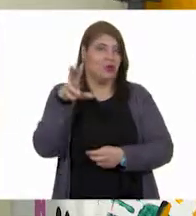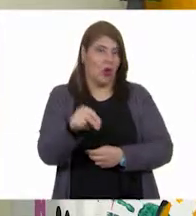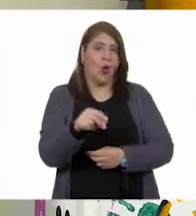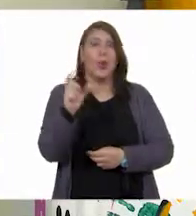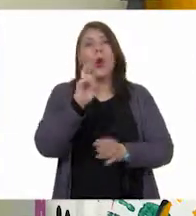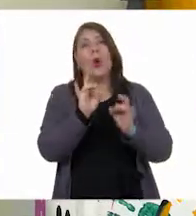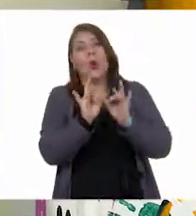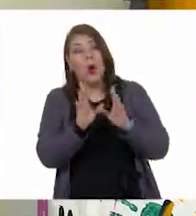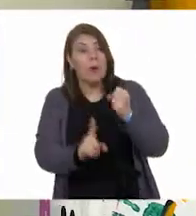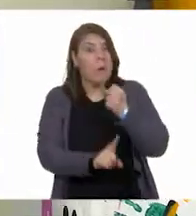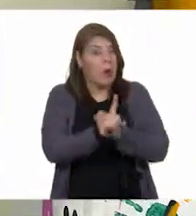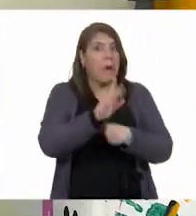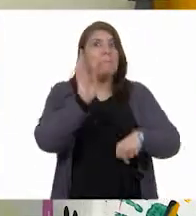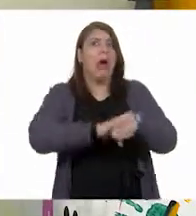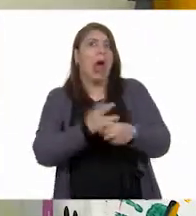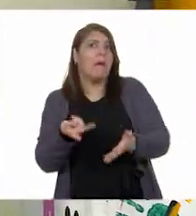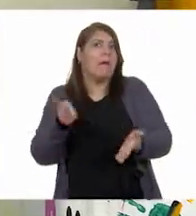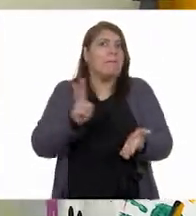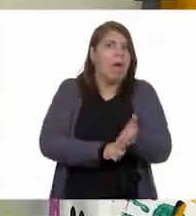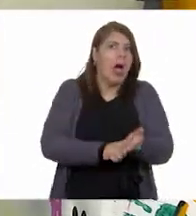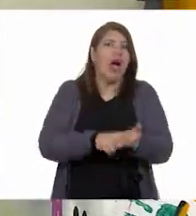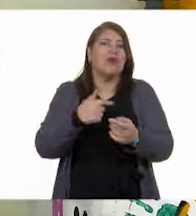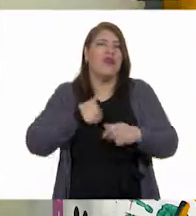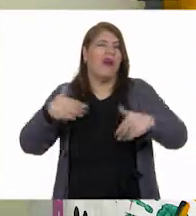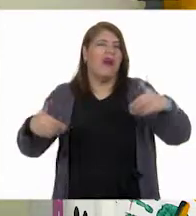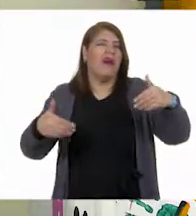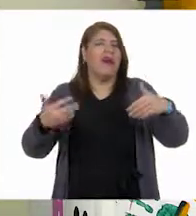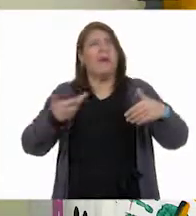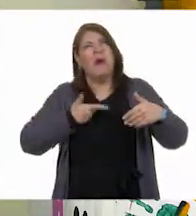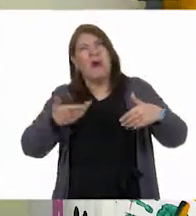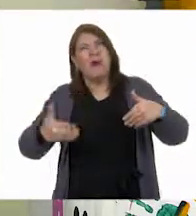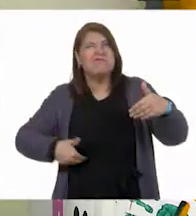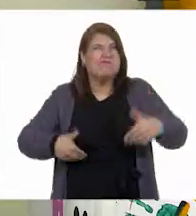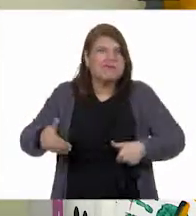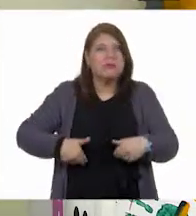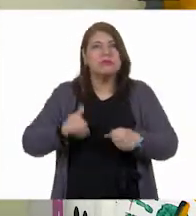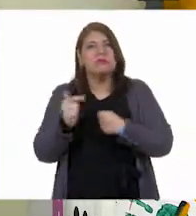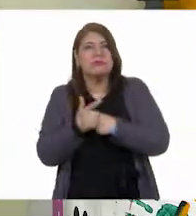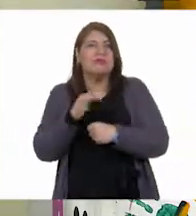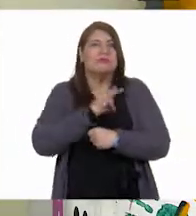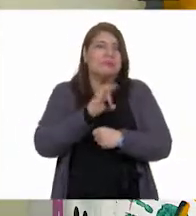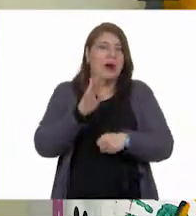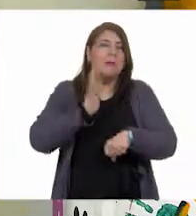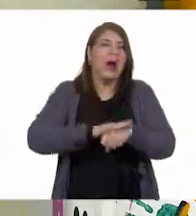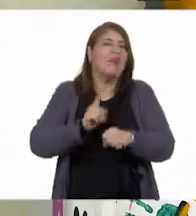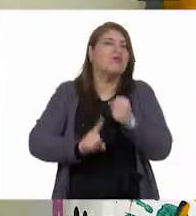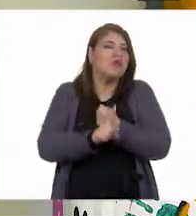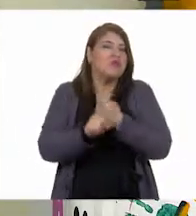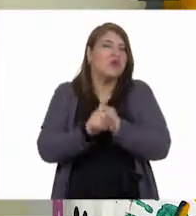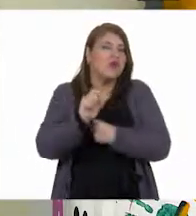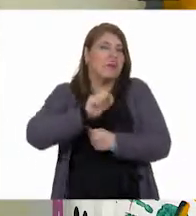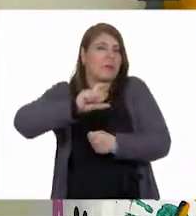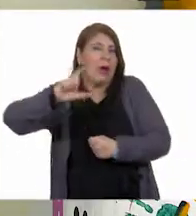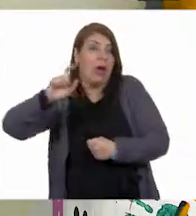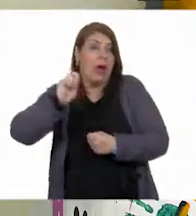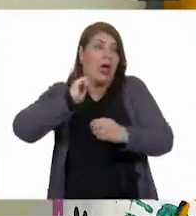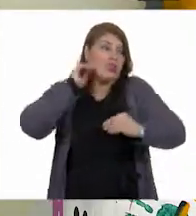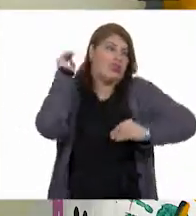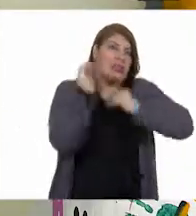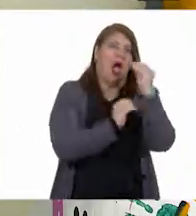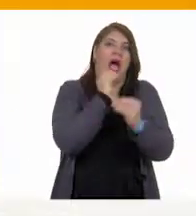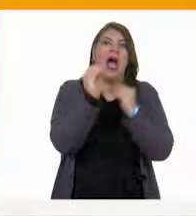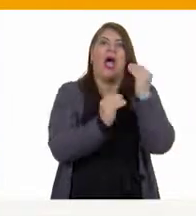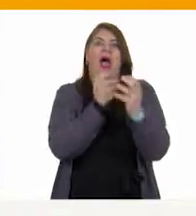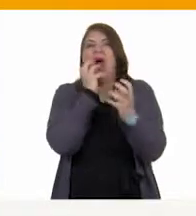hacer cuando tenemos un conflicto, ya que si actuamos de esta forma se convierte en un problema aún más grande, porque en las discusiones y en las